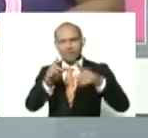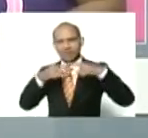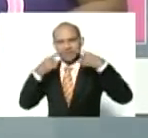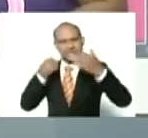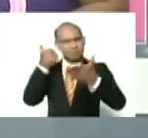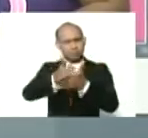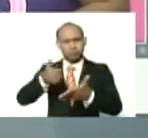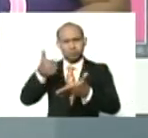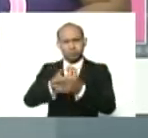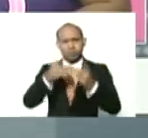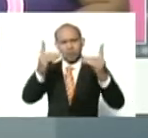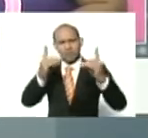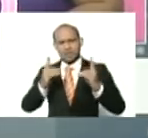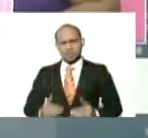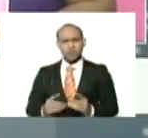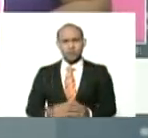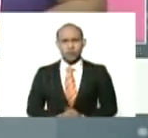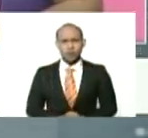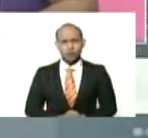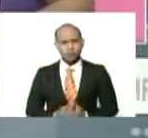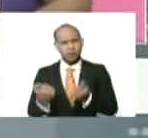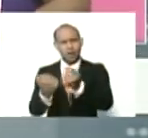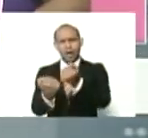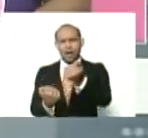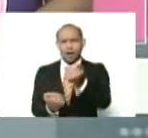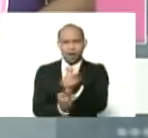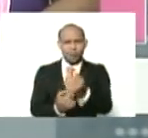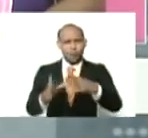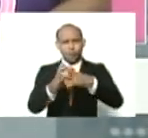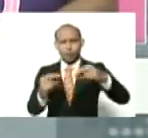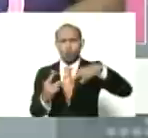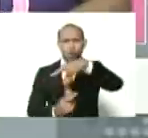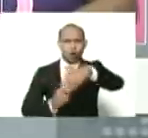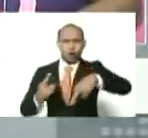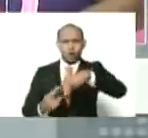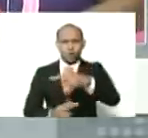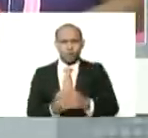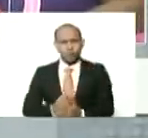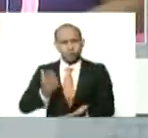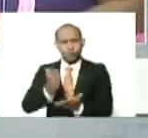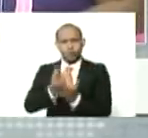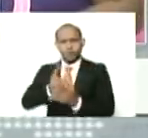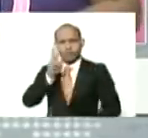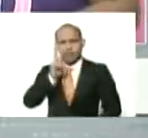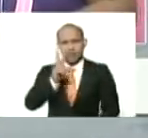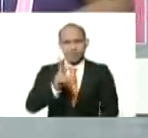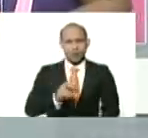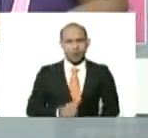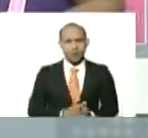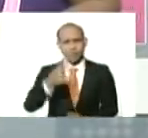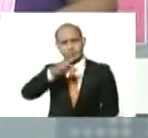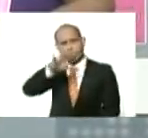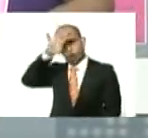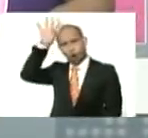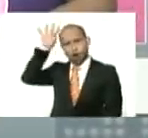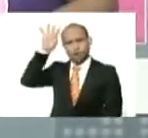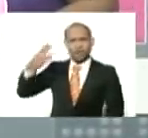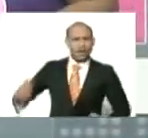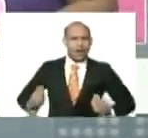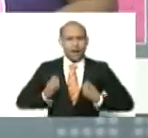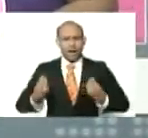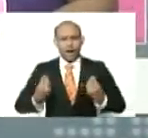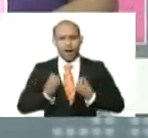batalla, decidida, apoyando la revolución, siempre veo a Robert Serra vivo,